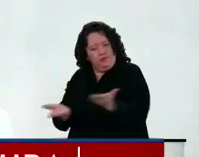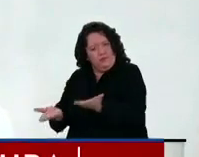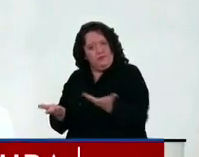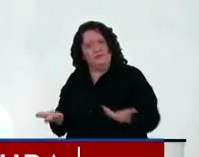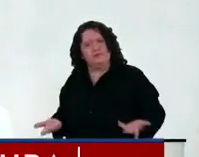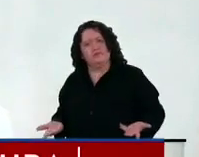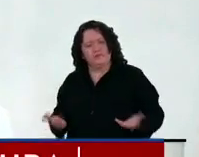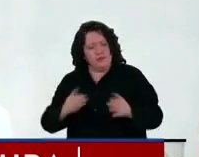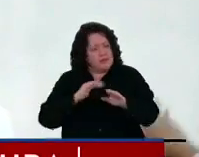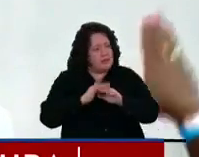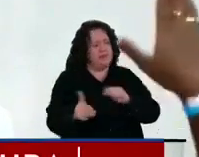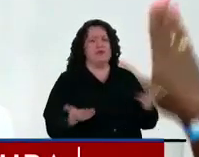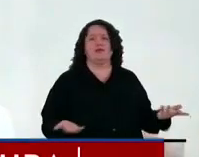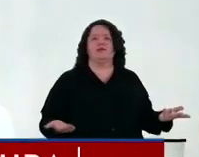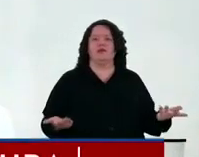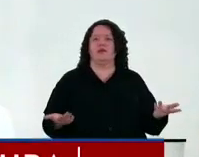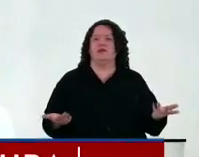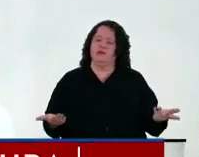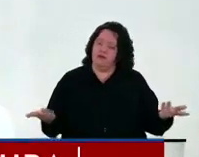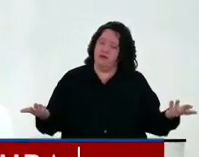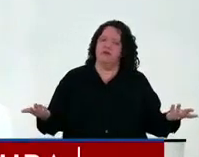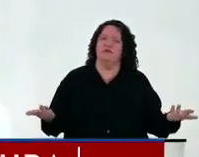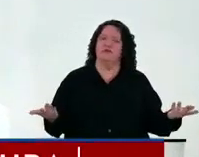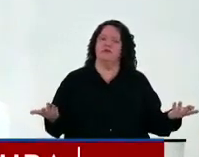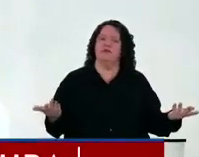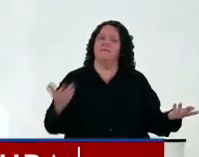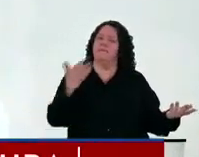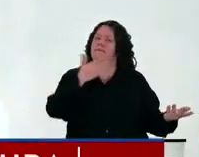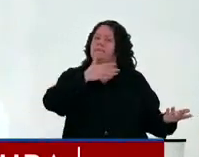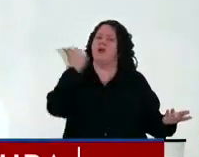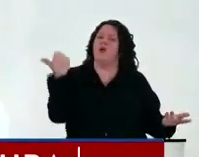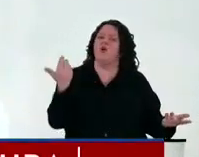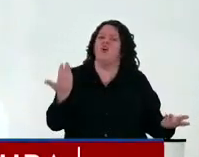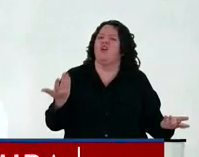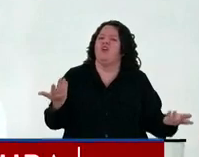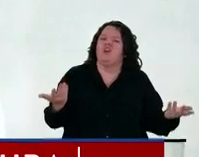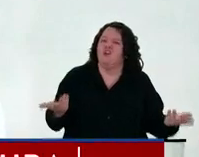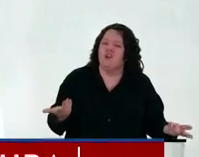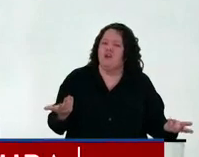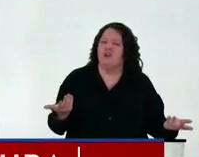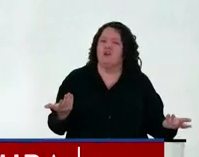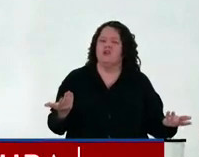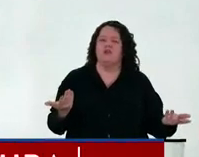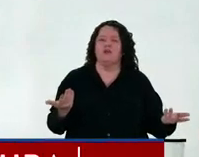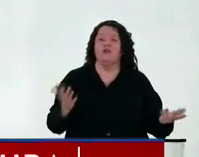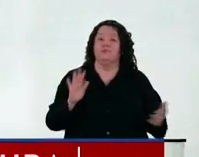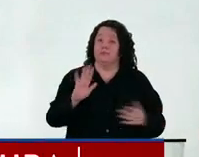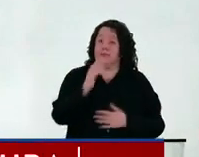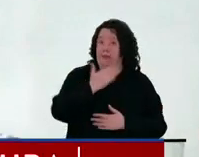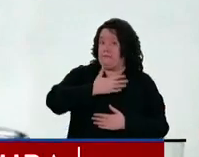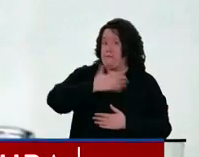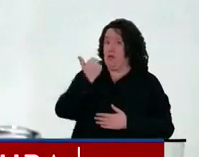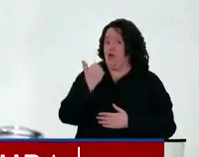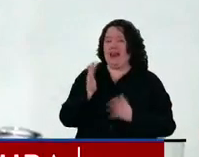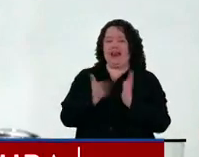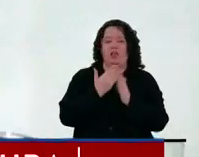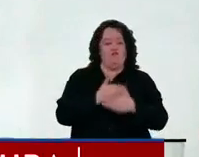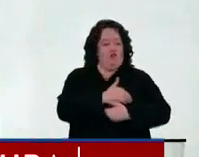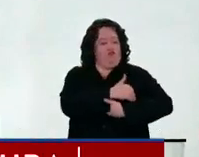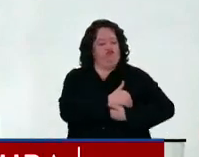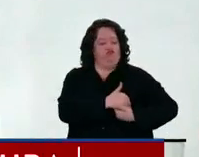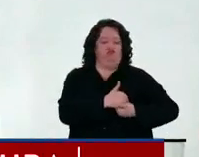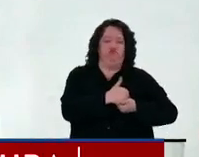Es mejor cargar un libro